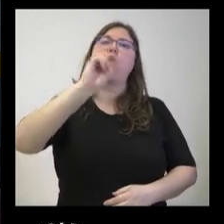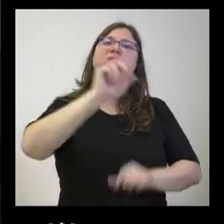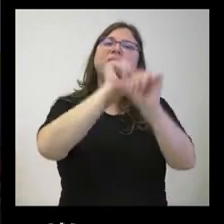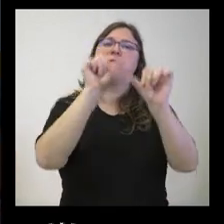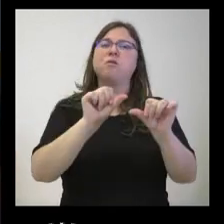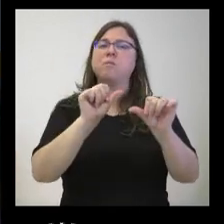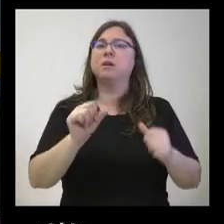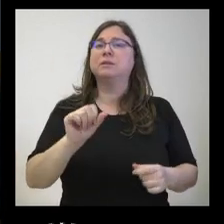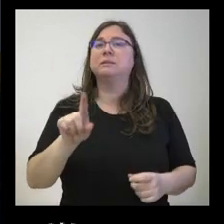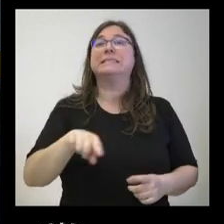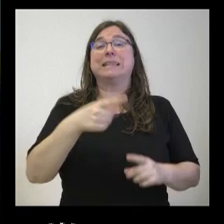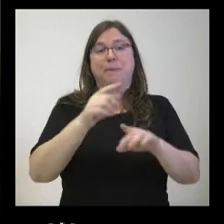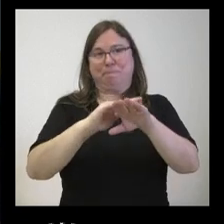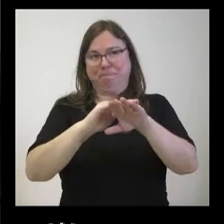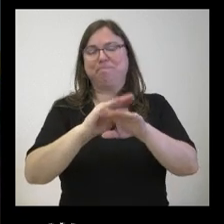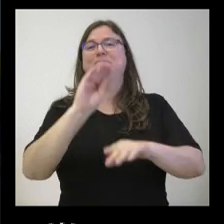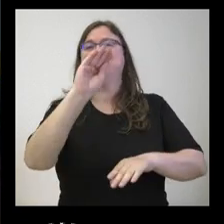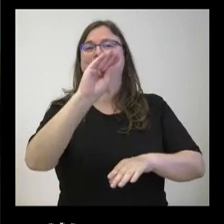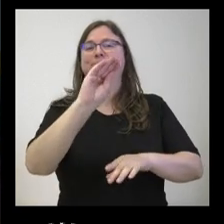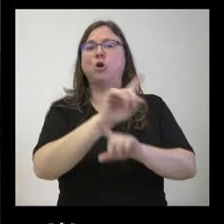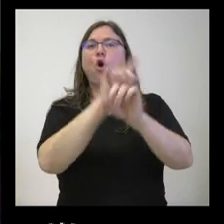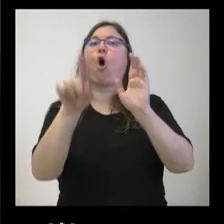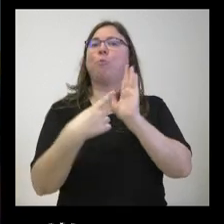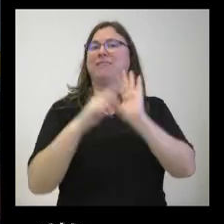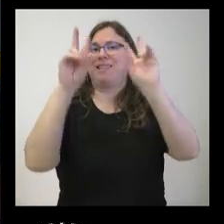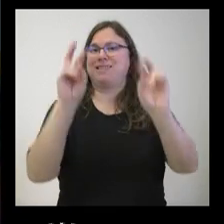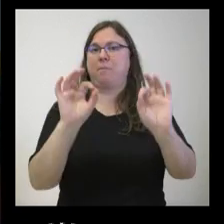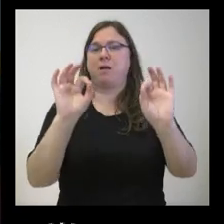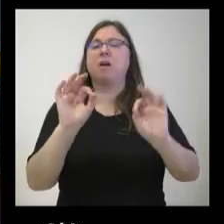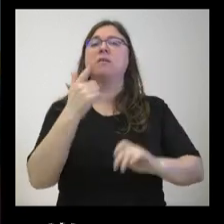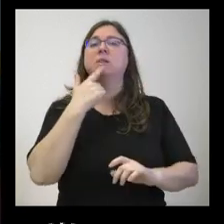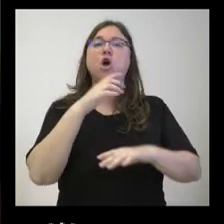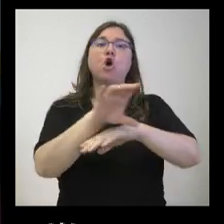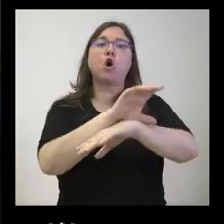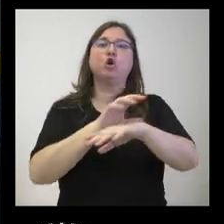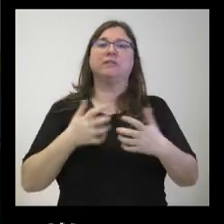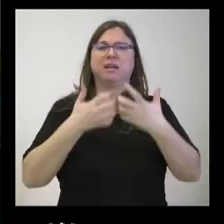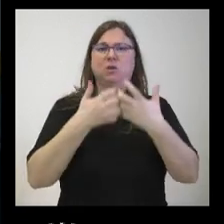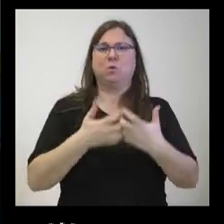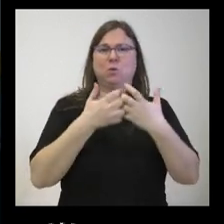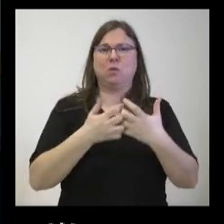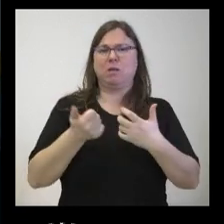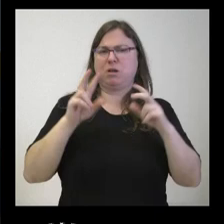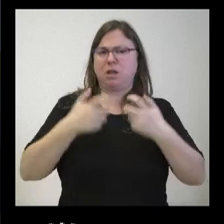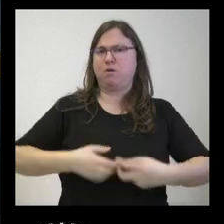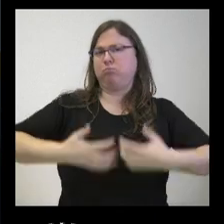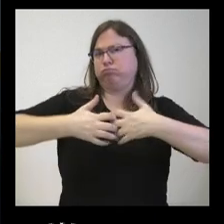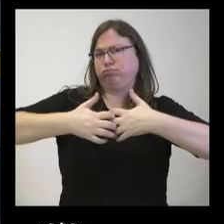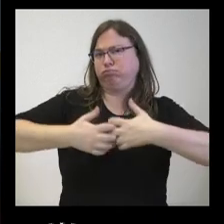Y también, por completar el asunto, claro, el consejero de Industria que ha sido el más beligerante con esta cuestión